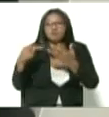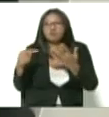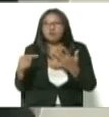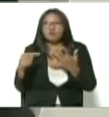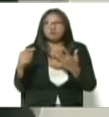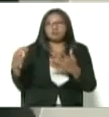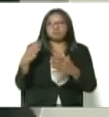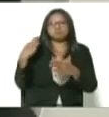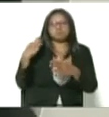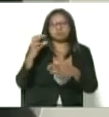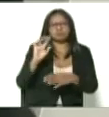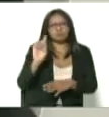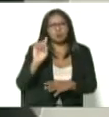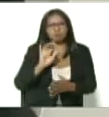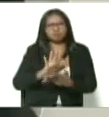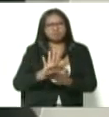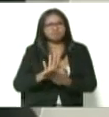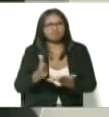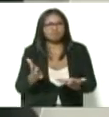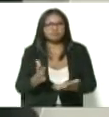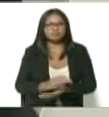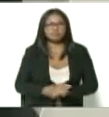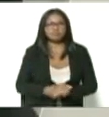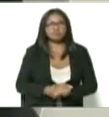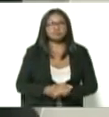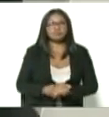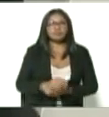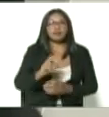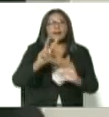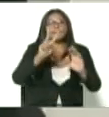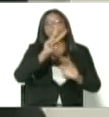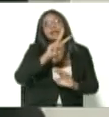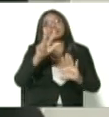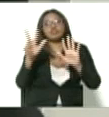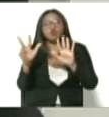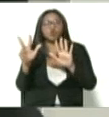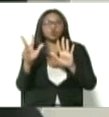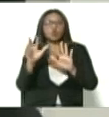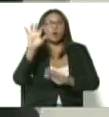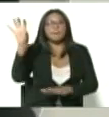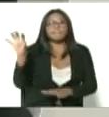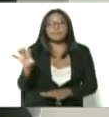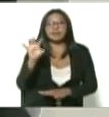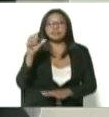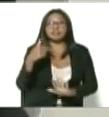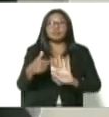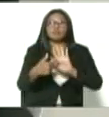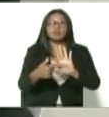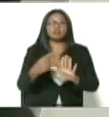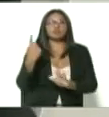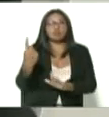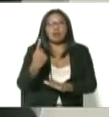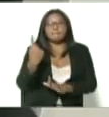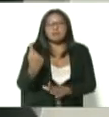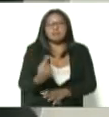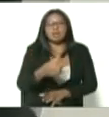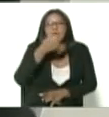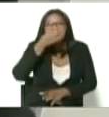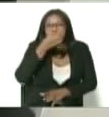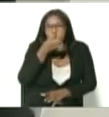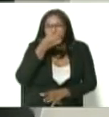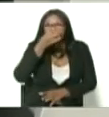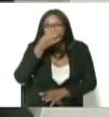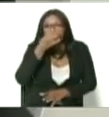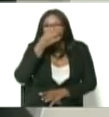moderado los efectos adversos registrados en 28 países del mundo demuestran solo un malestar gripal una